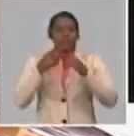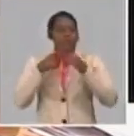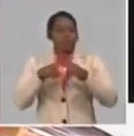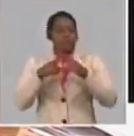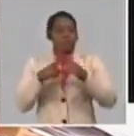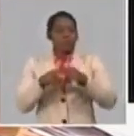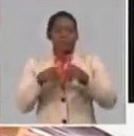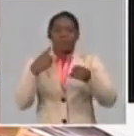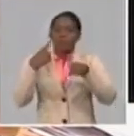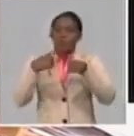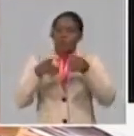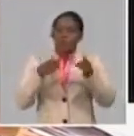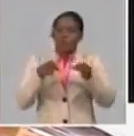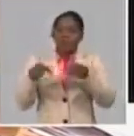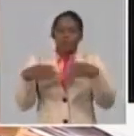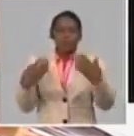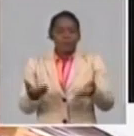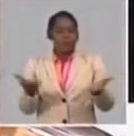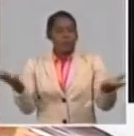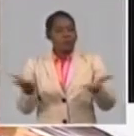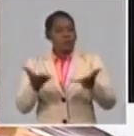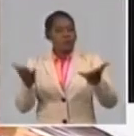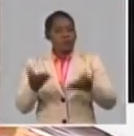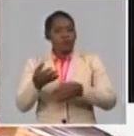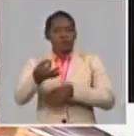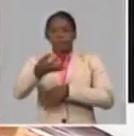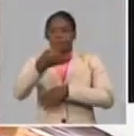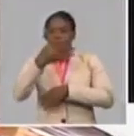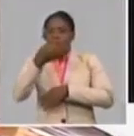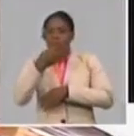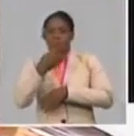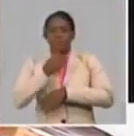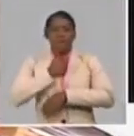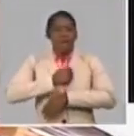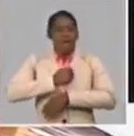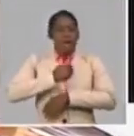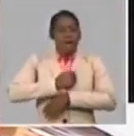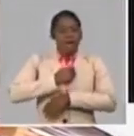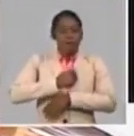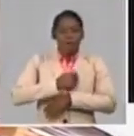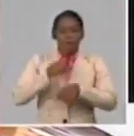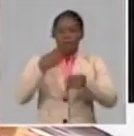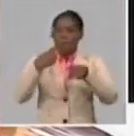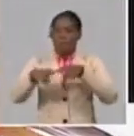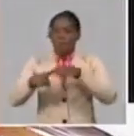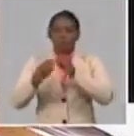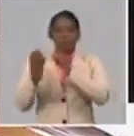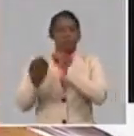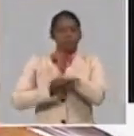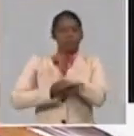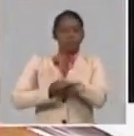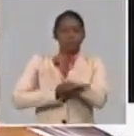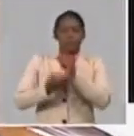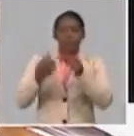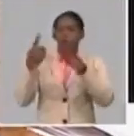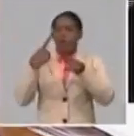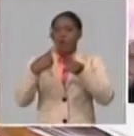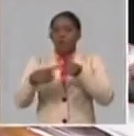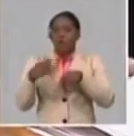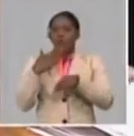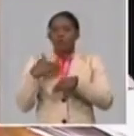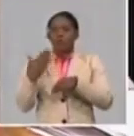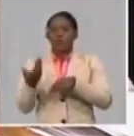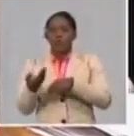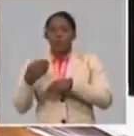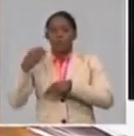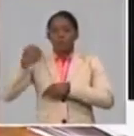medicamentos, los que elaboran en la zafra azucarera, el pronto despacho en los puertos y el traslado de las mercancías a la